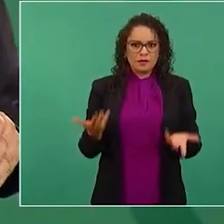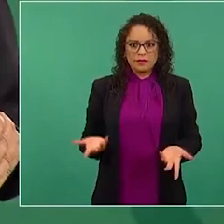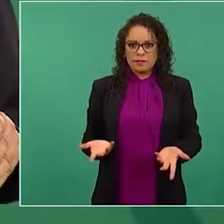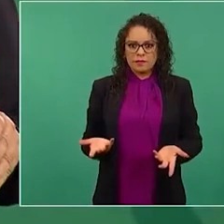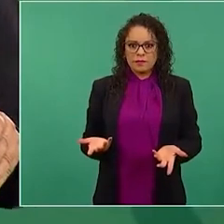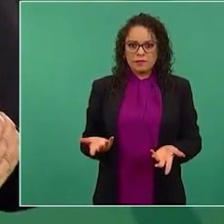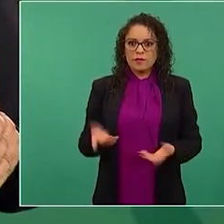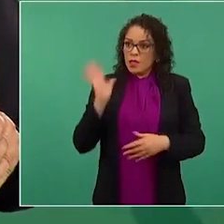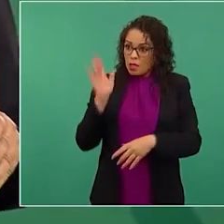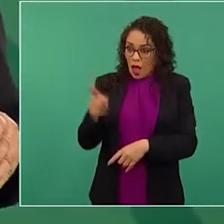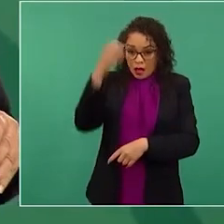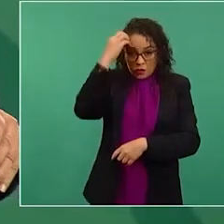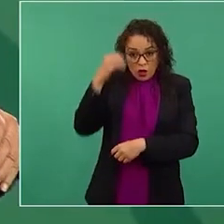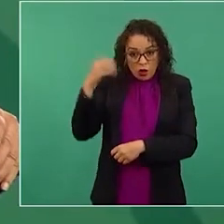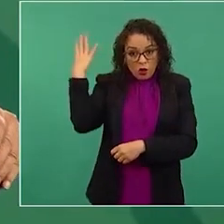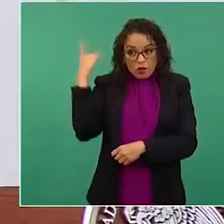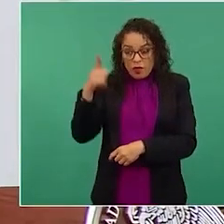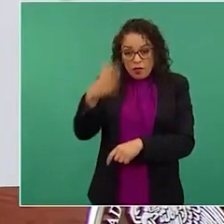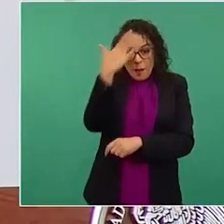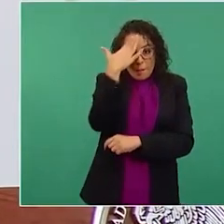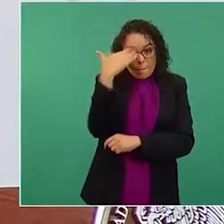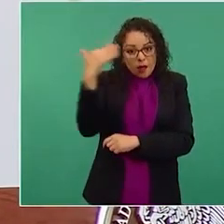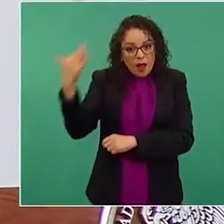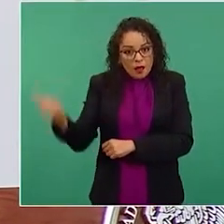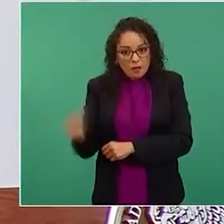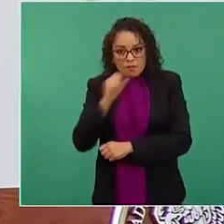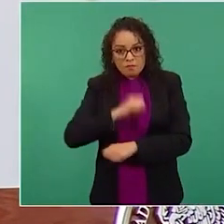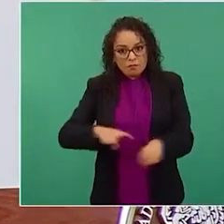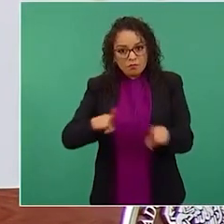mayas asesinados.